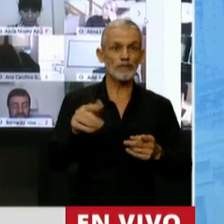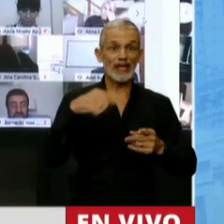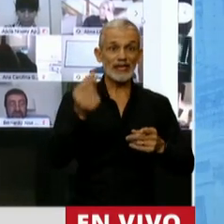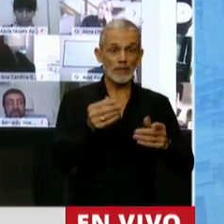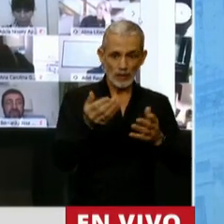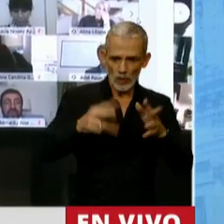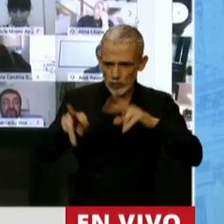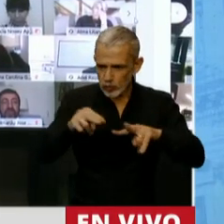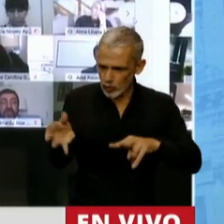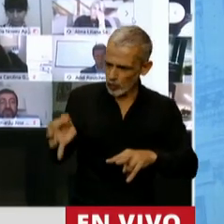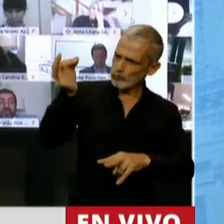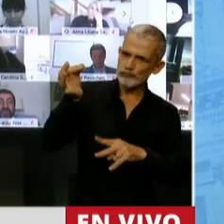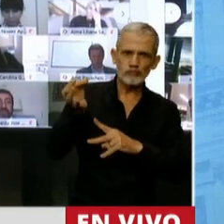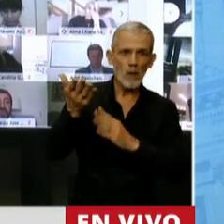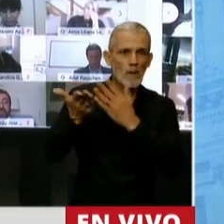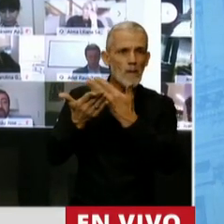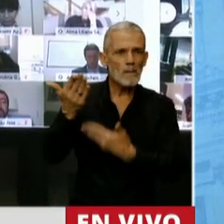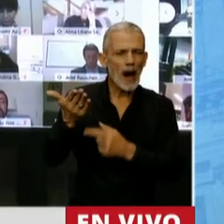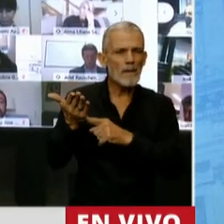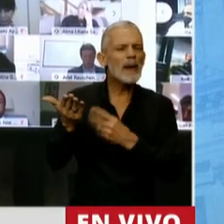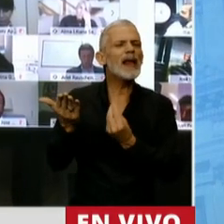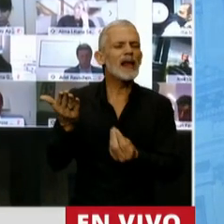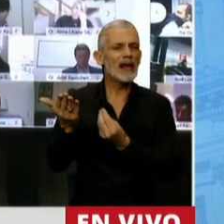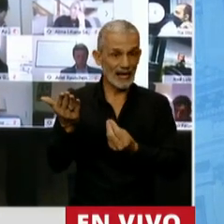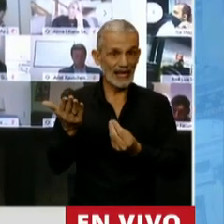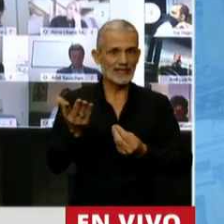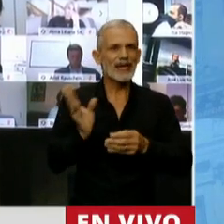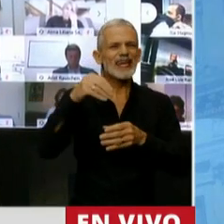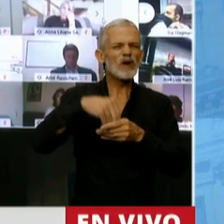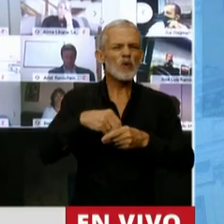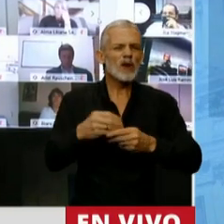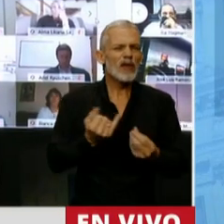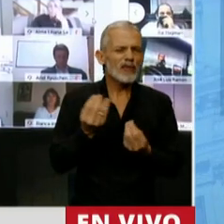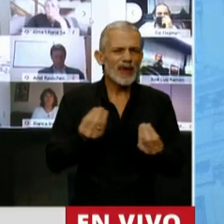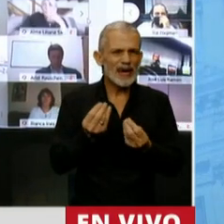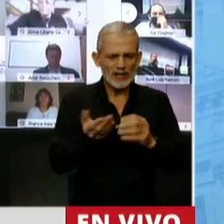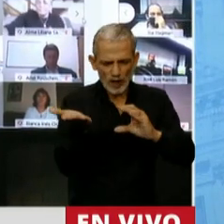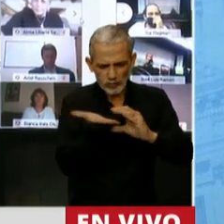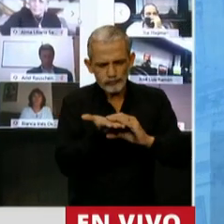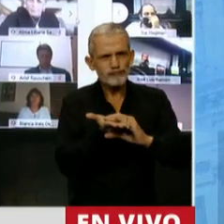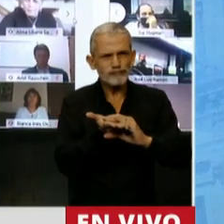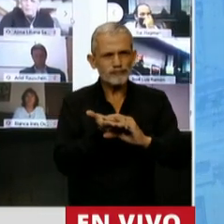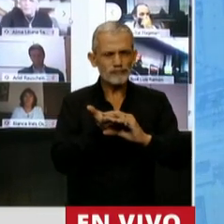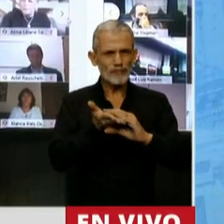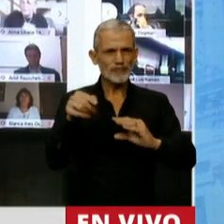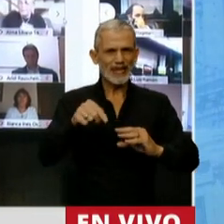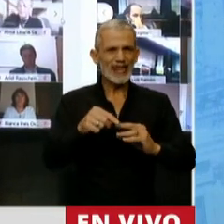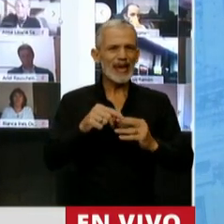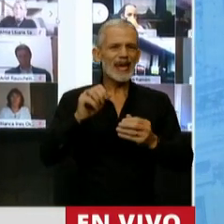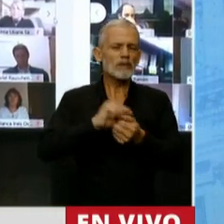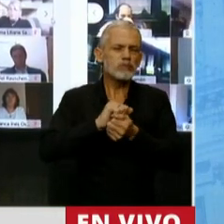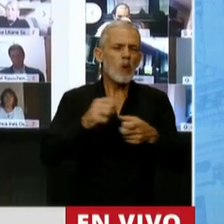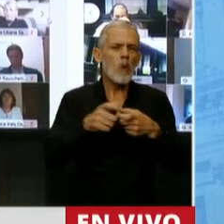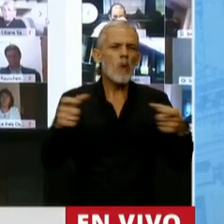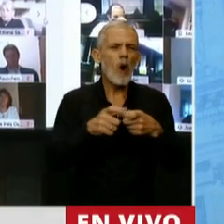documento que está incluido en el prospecto de emisión del